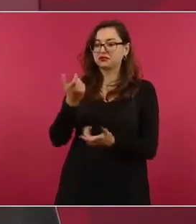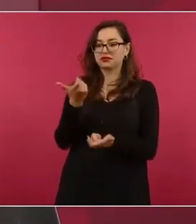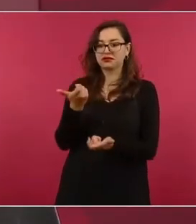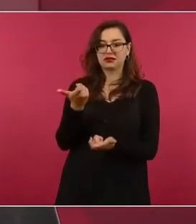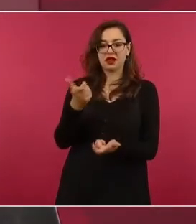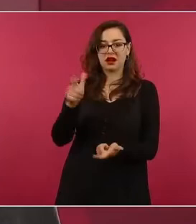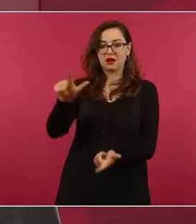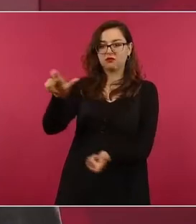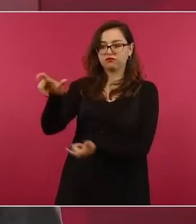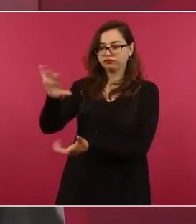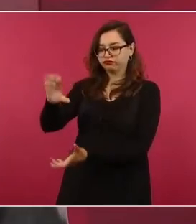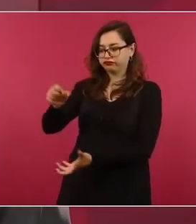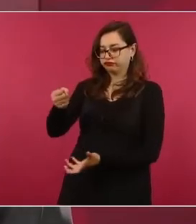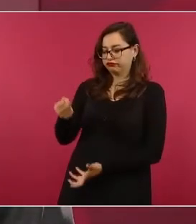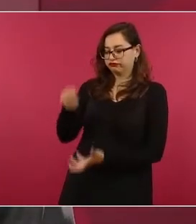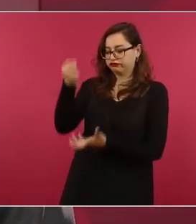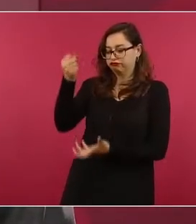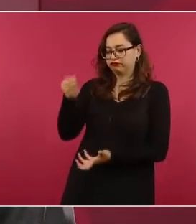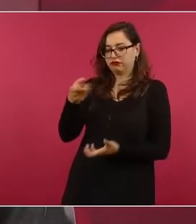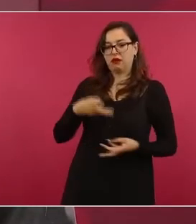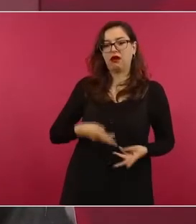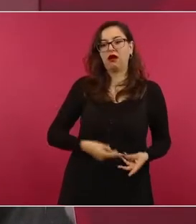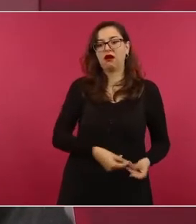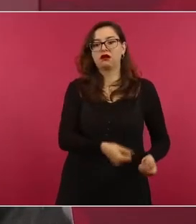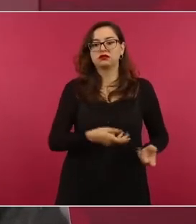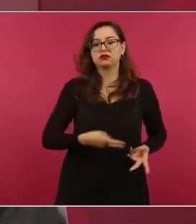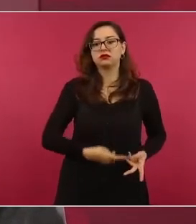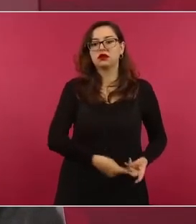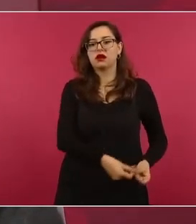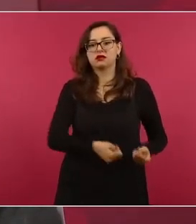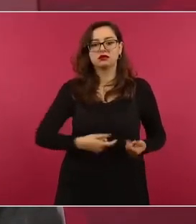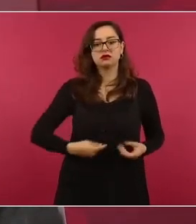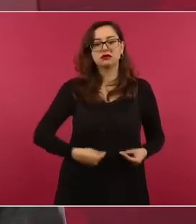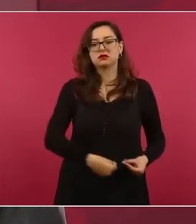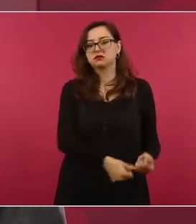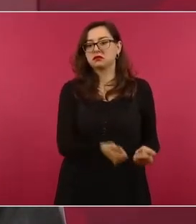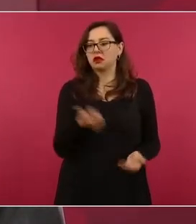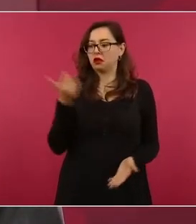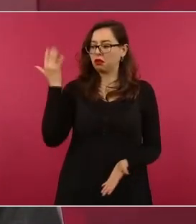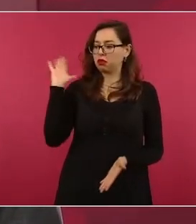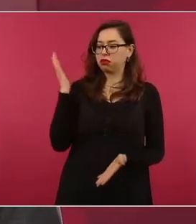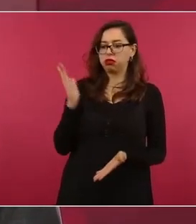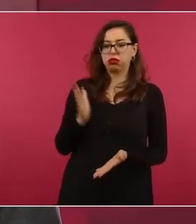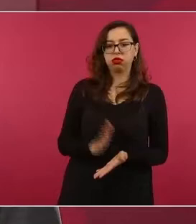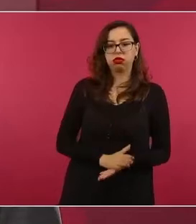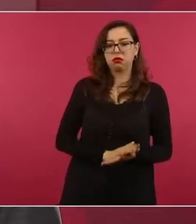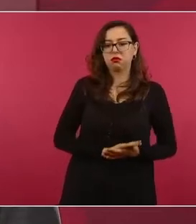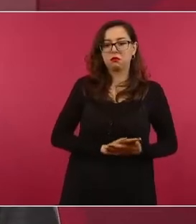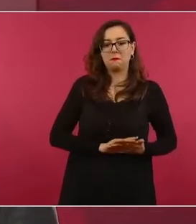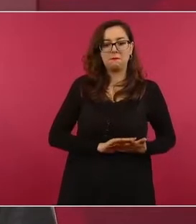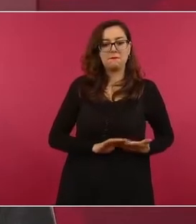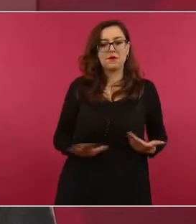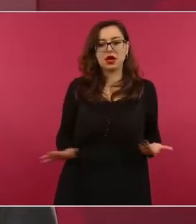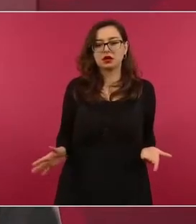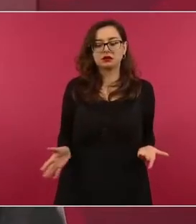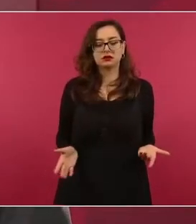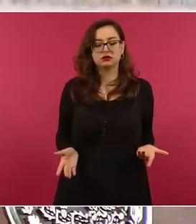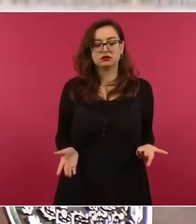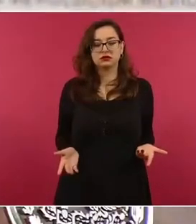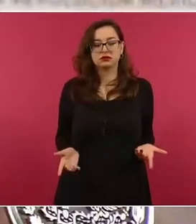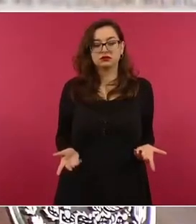repito, hay que combatirla no sólo por razones de índole moral,